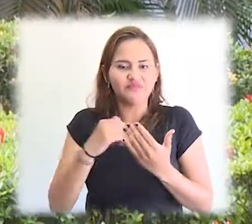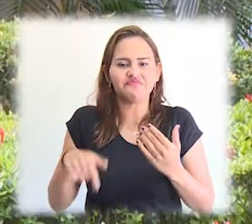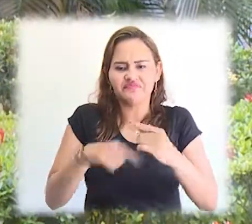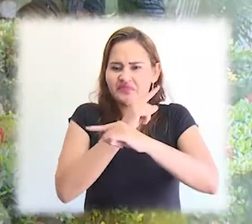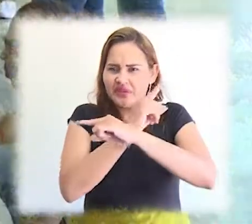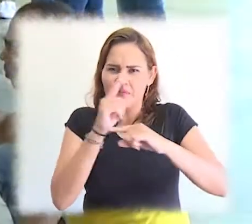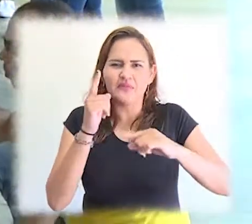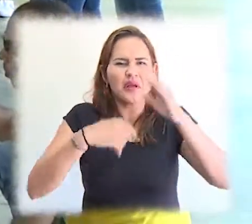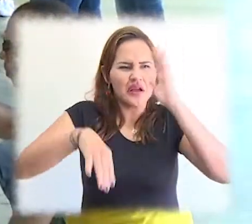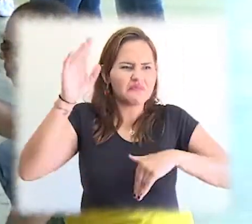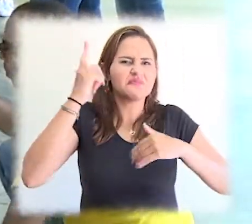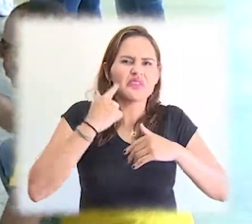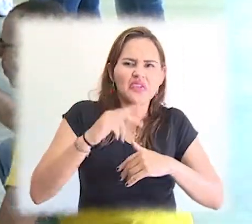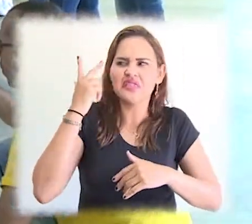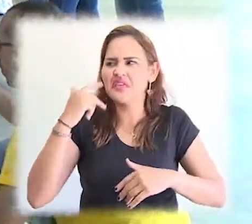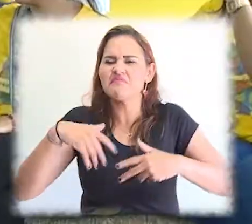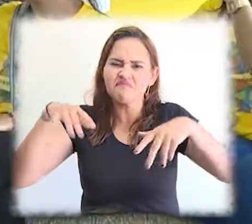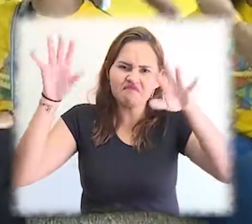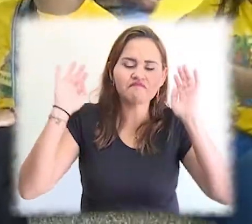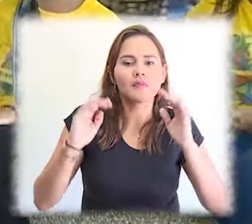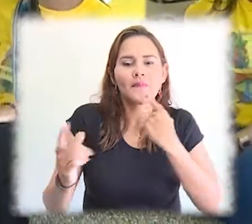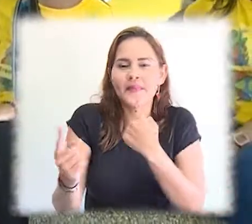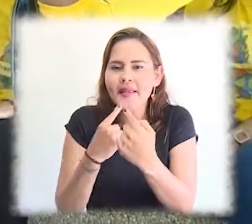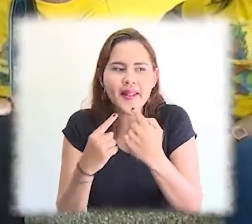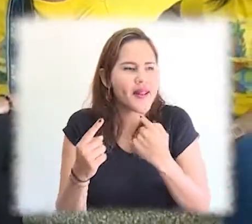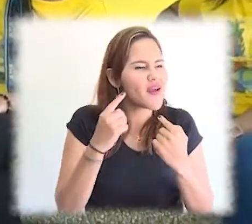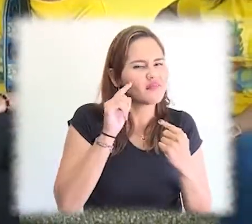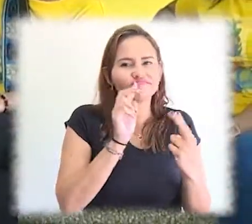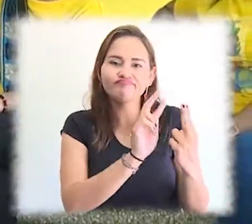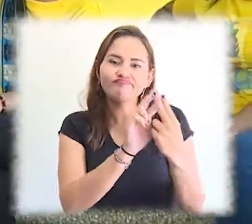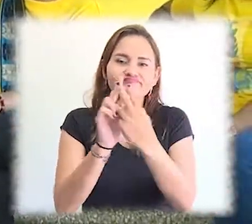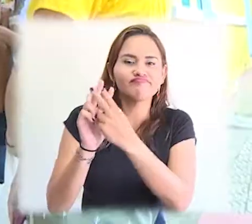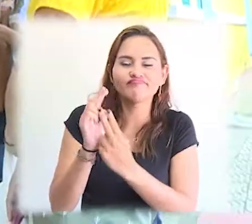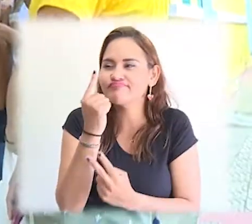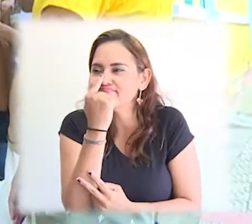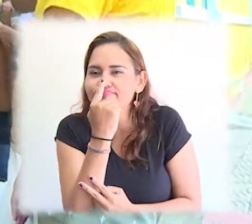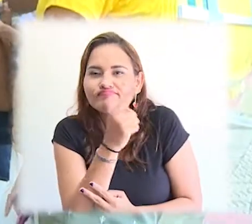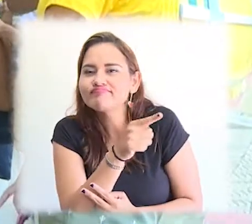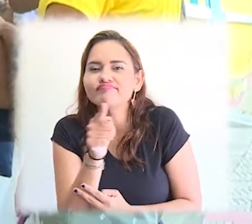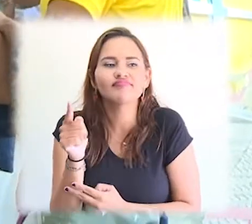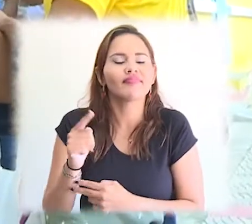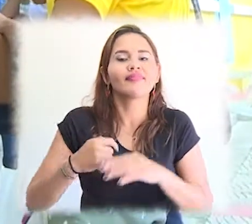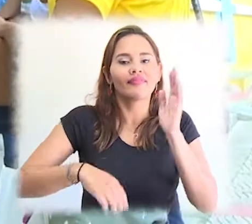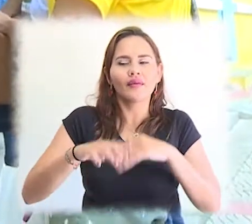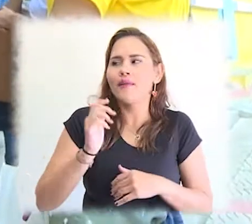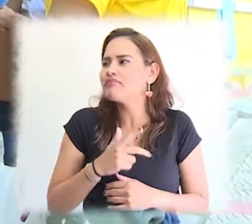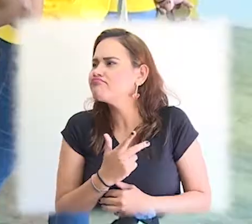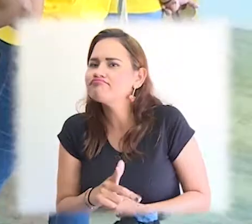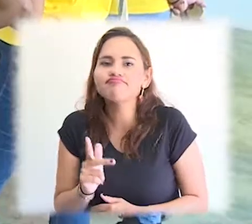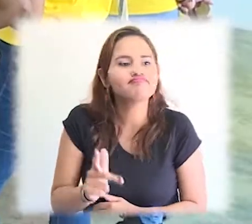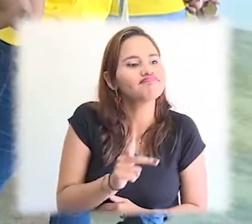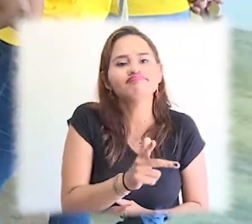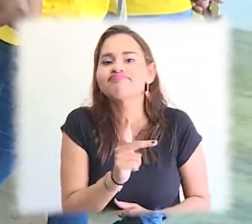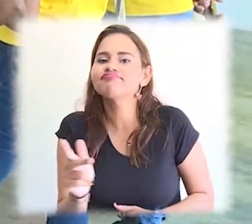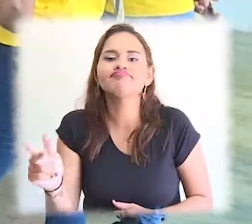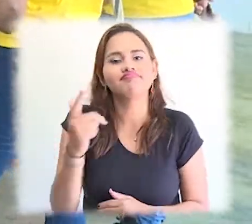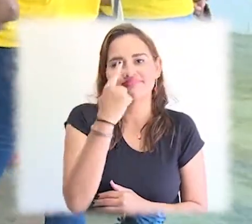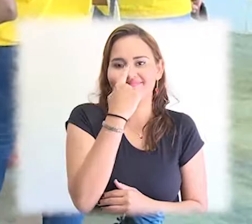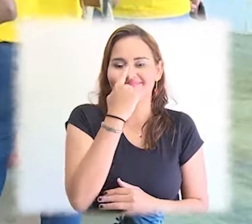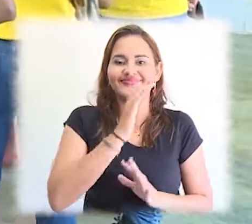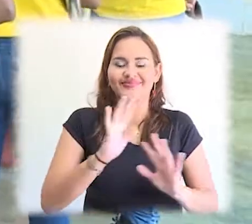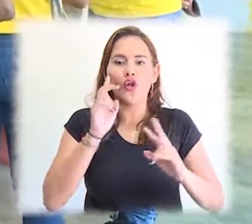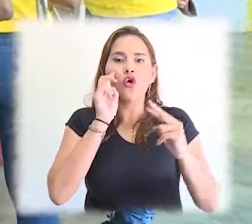todo aterrizaje al contexto. Un grupo de 20 emprendedores entre esos 10 estudiantes y 10 externos estuvieron durante 3 días en Aracataca,